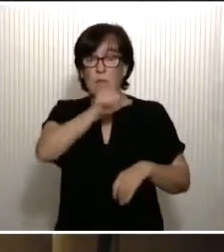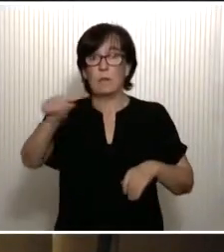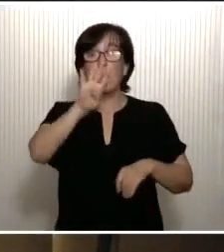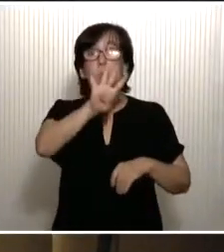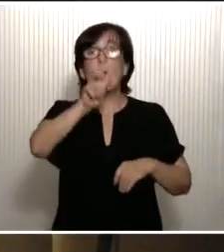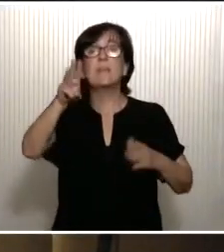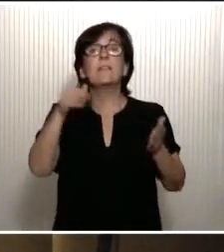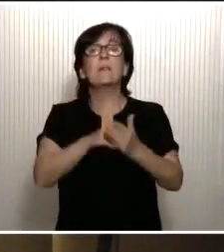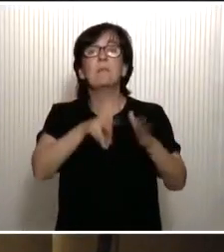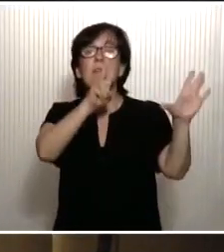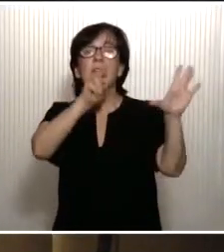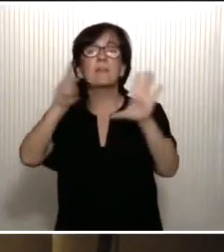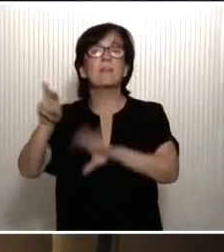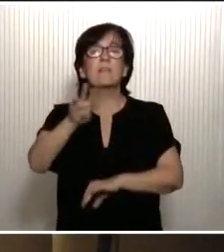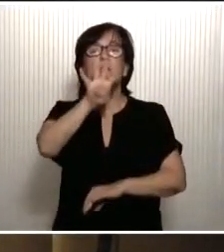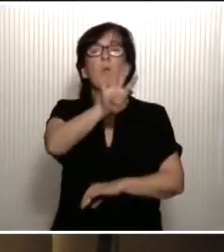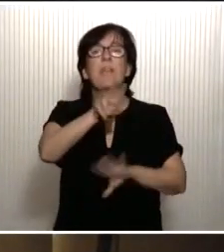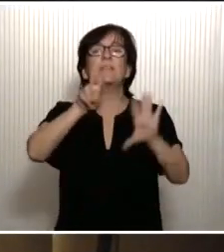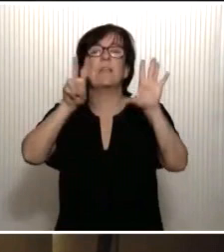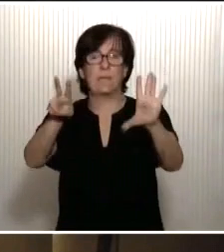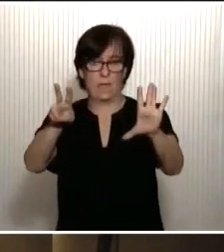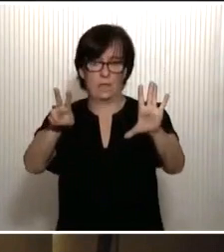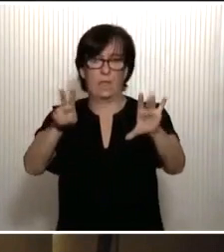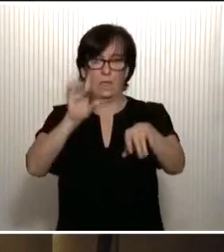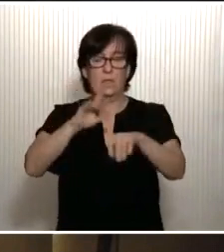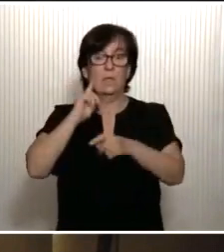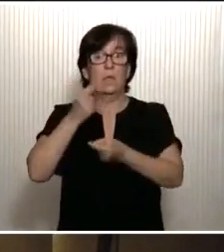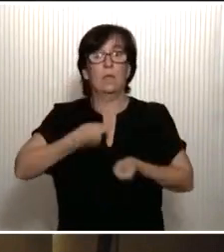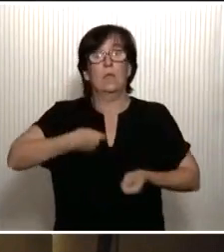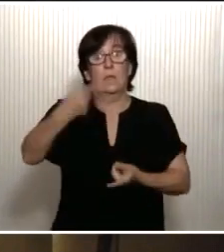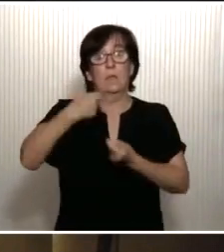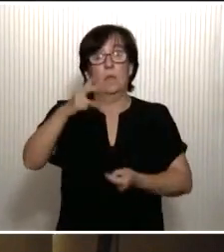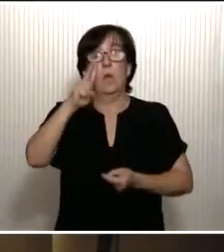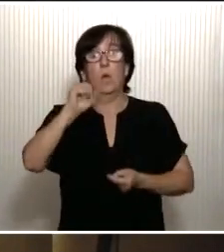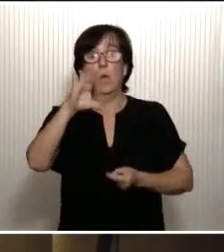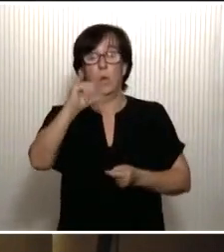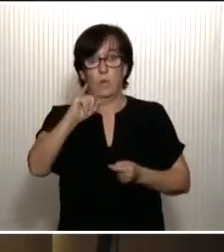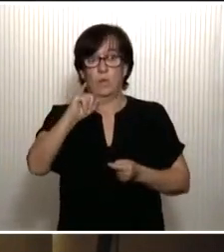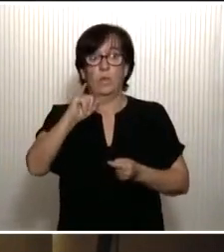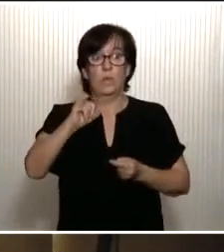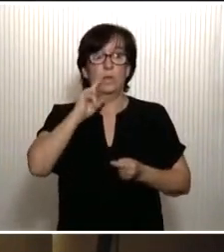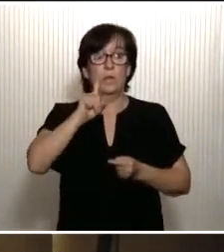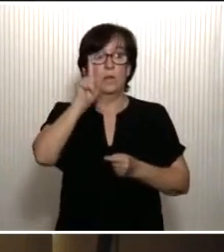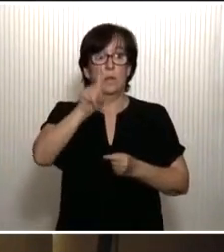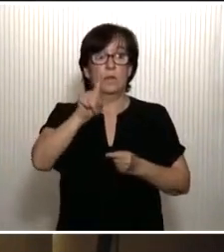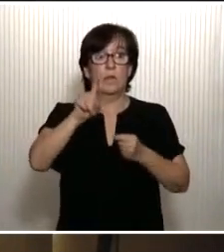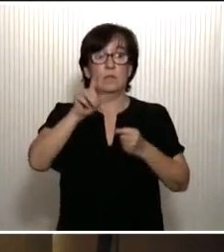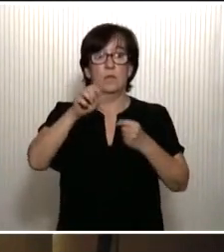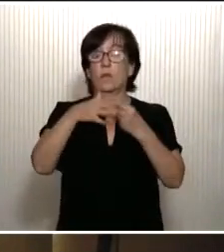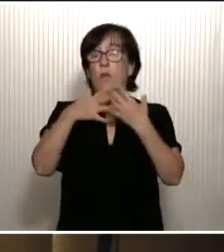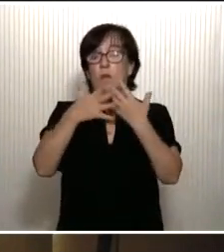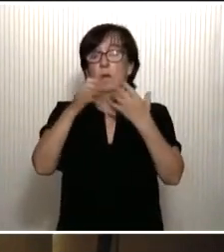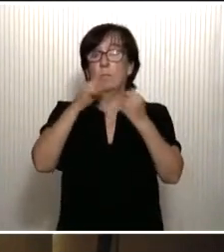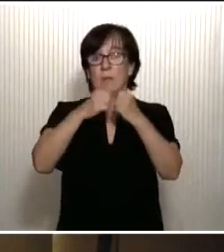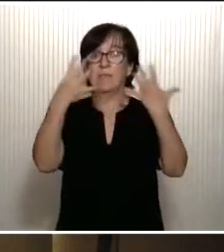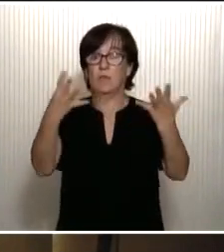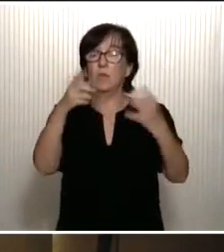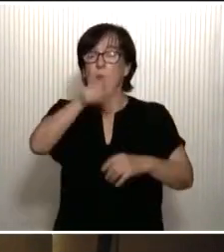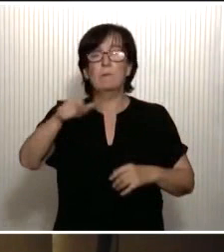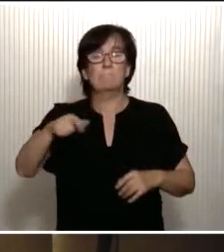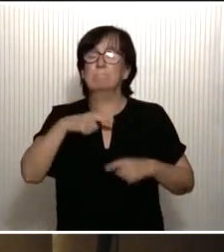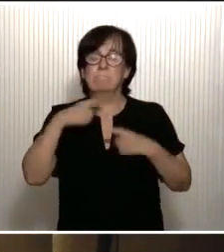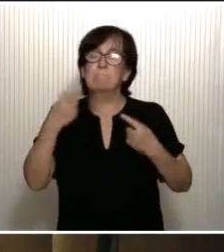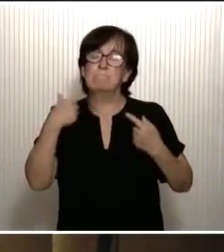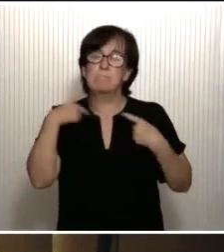.747. Los ingresos en la UCI son 129 personas y, desgraciadamente,